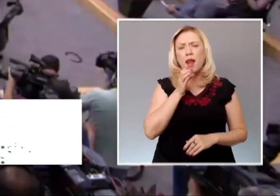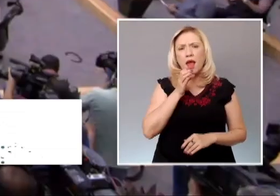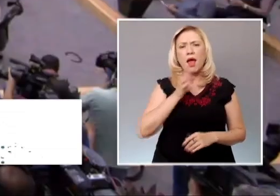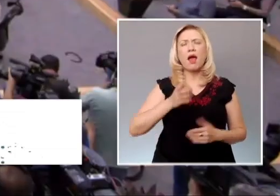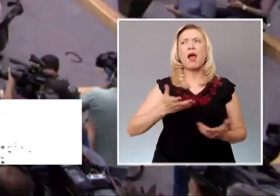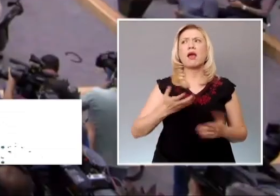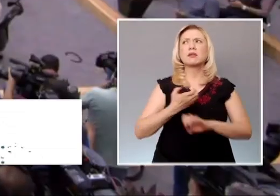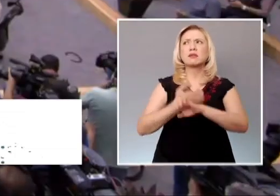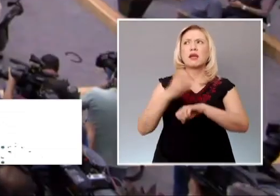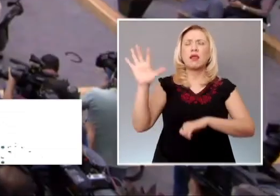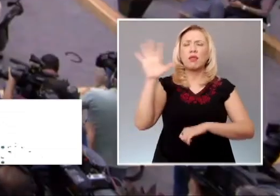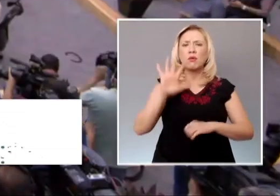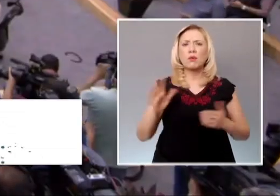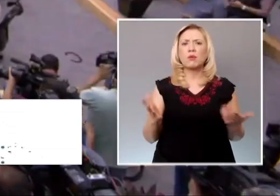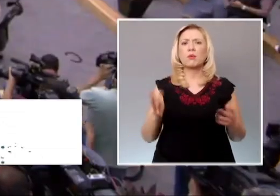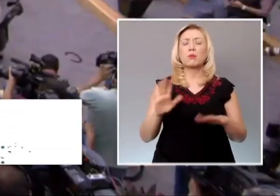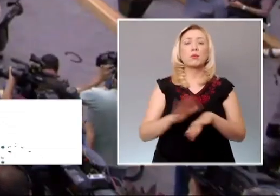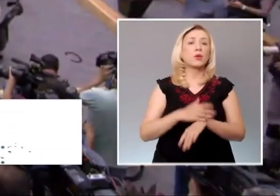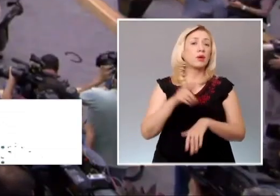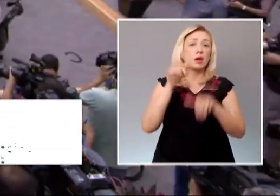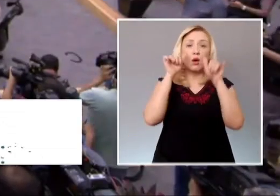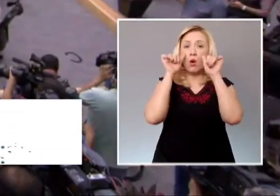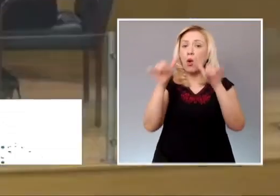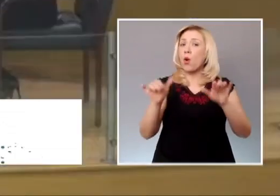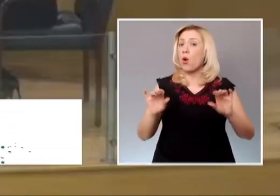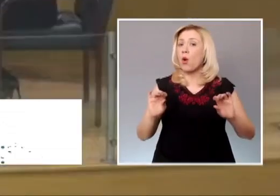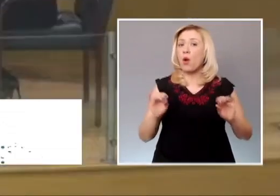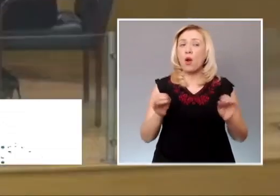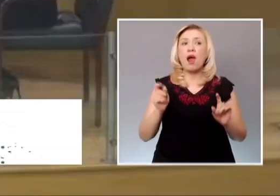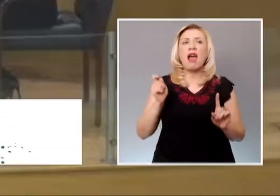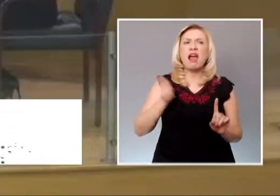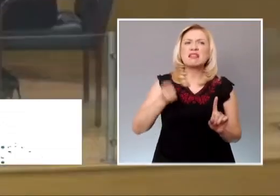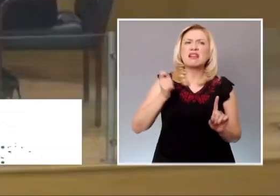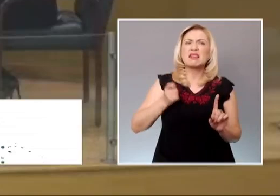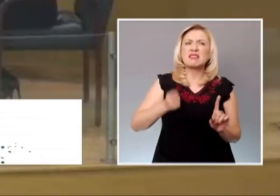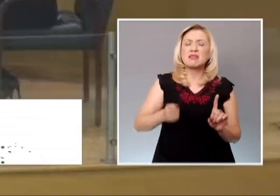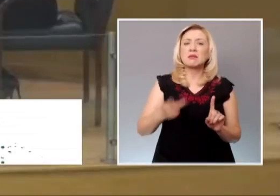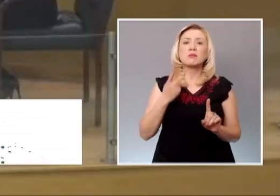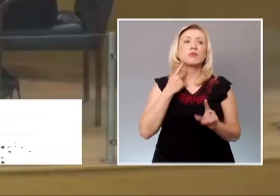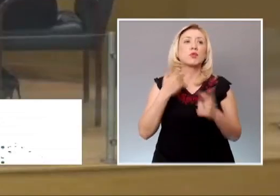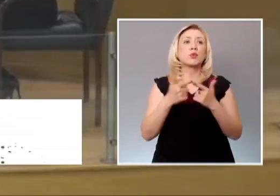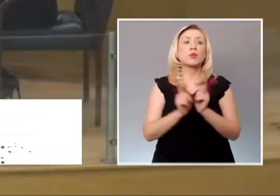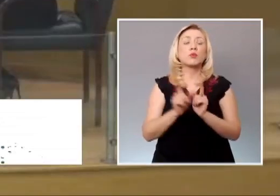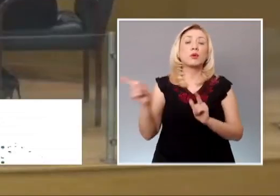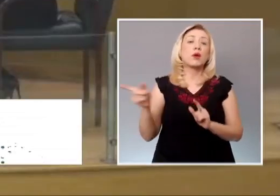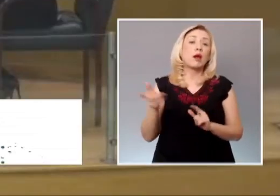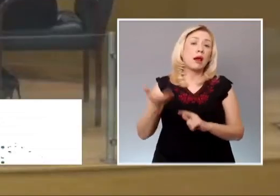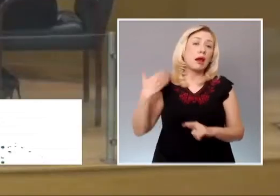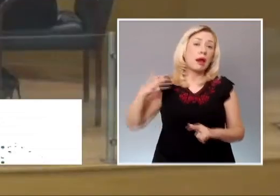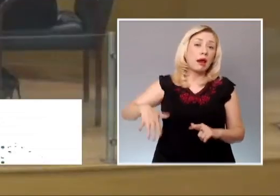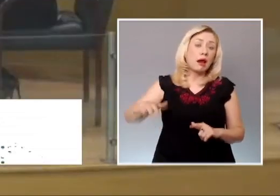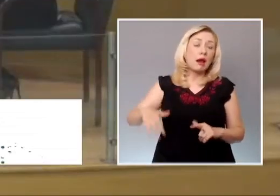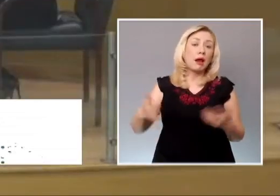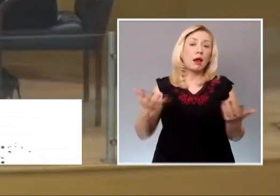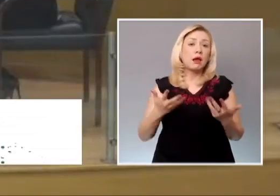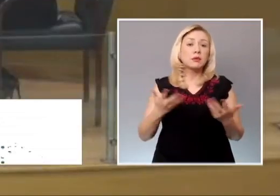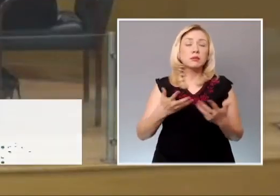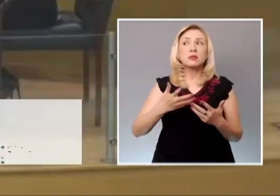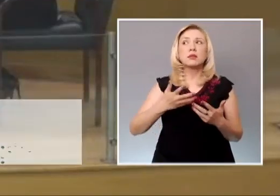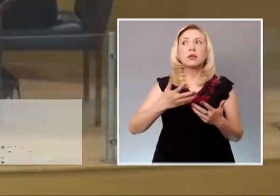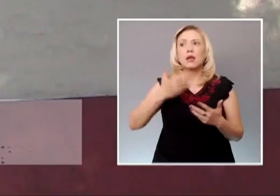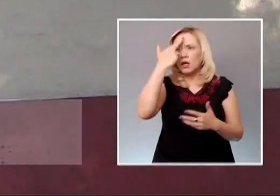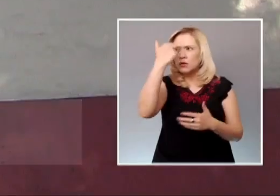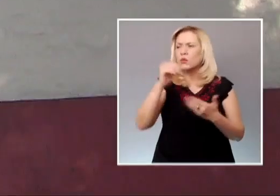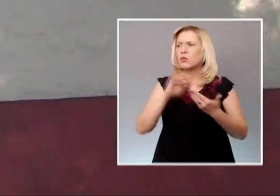autoridad no atendió congruentemente los argumentos que el partido político hizo valer con el fin de justificar el por qué no tenía